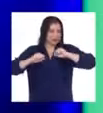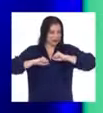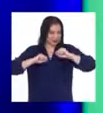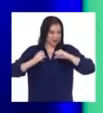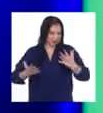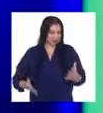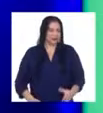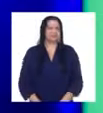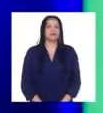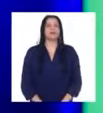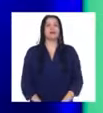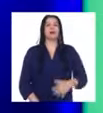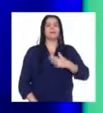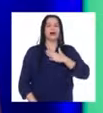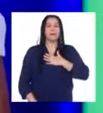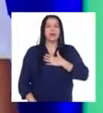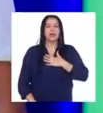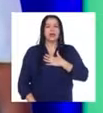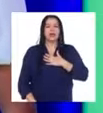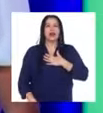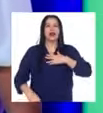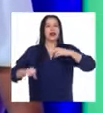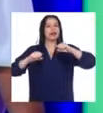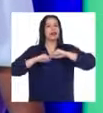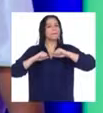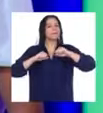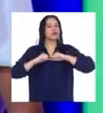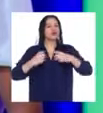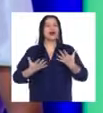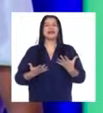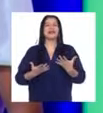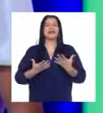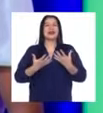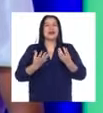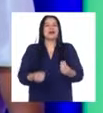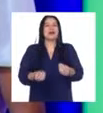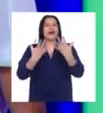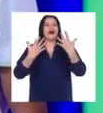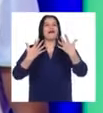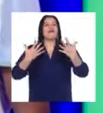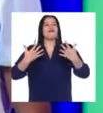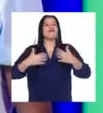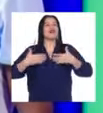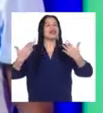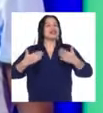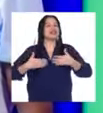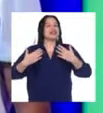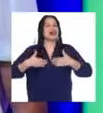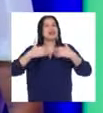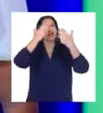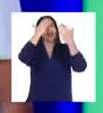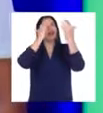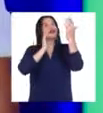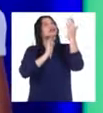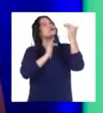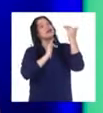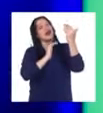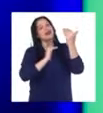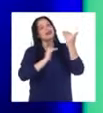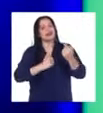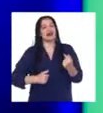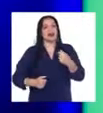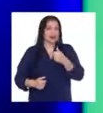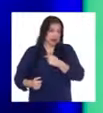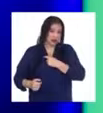Para mí el deporte es una fuente de felicidad y esperanza por el